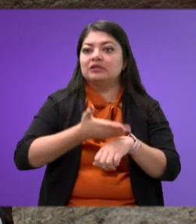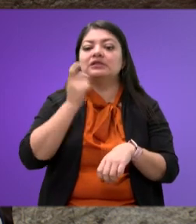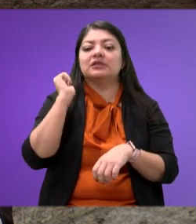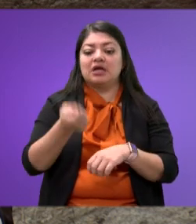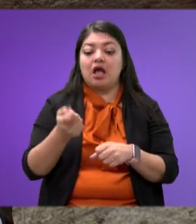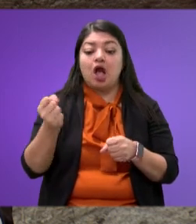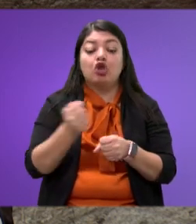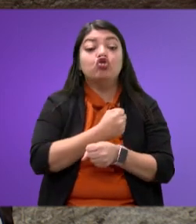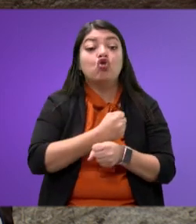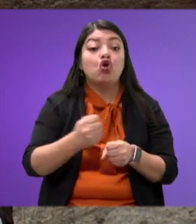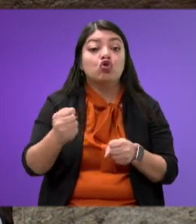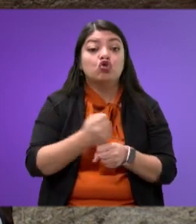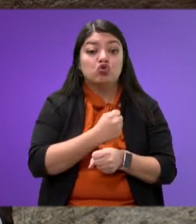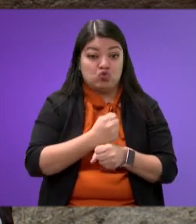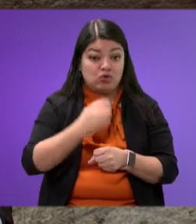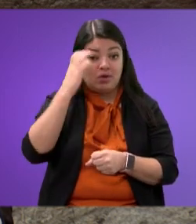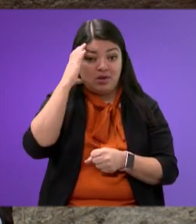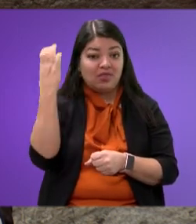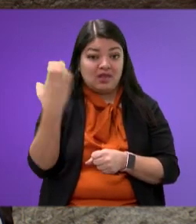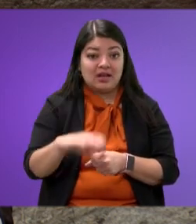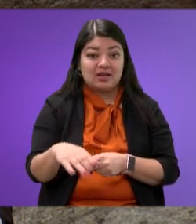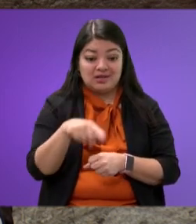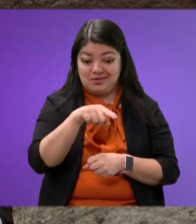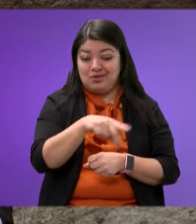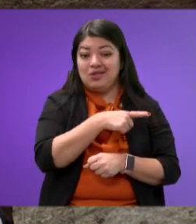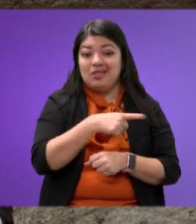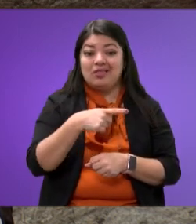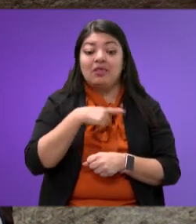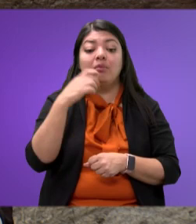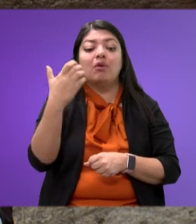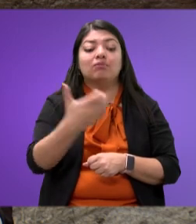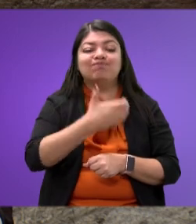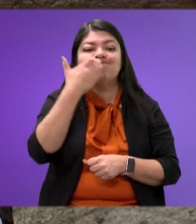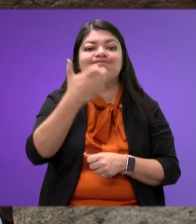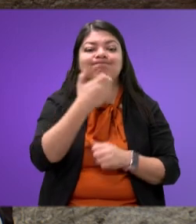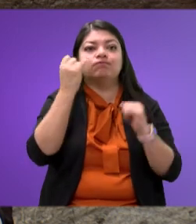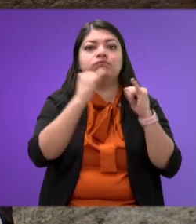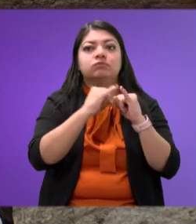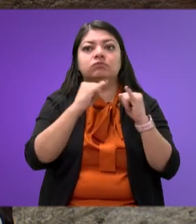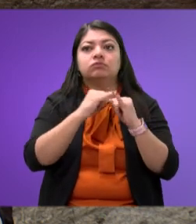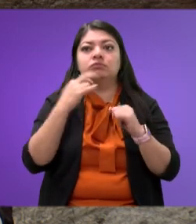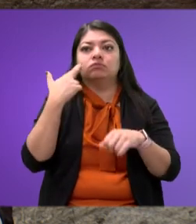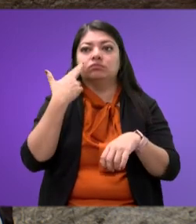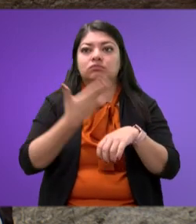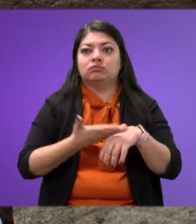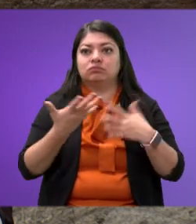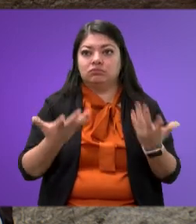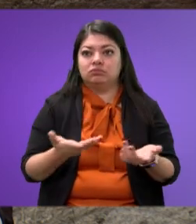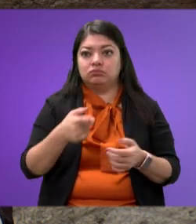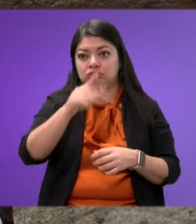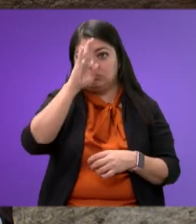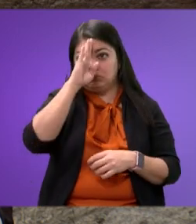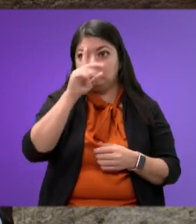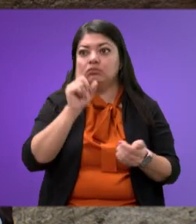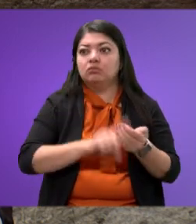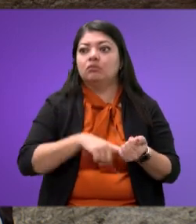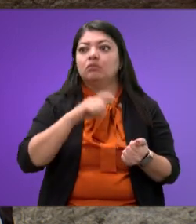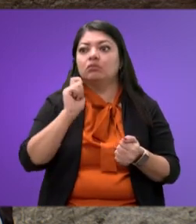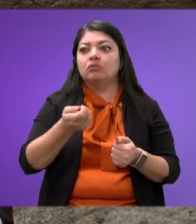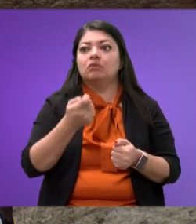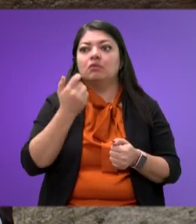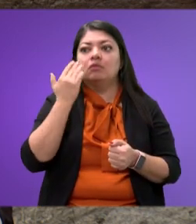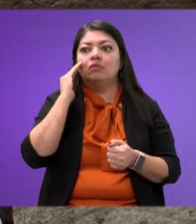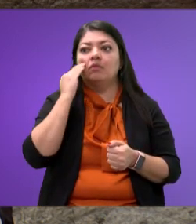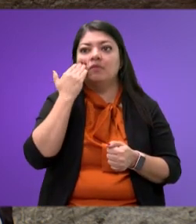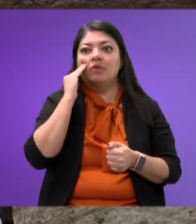tortura sea un hábito institucional y no sólo reacciones por Facebook cuando